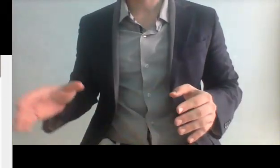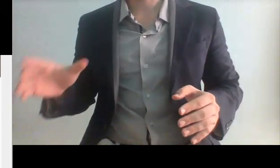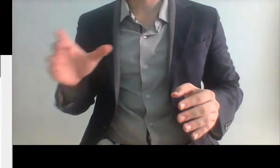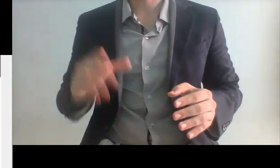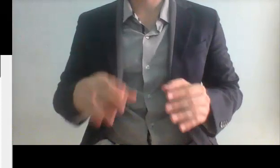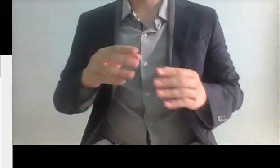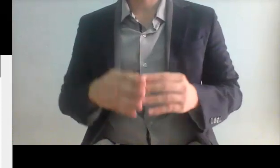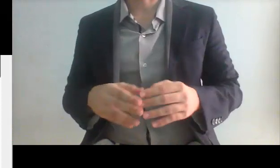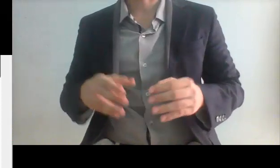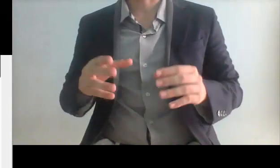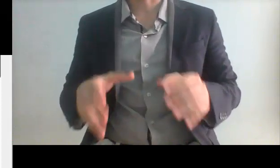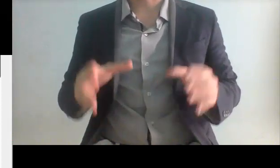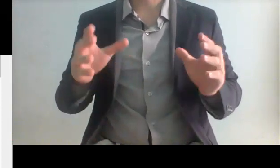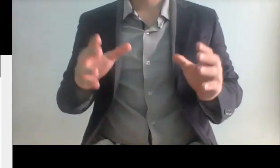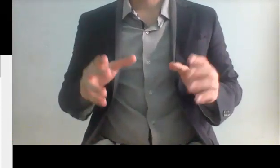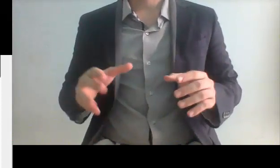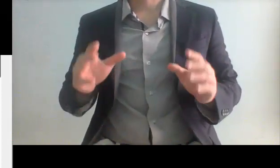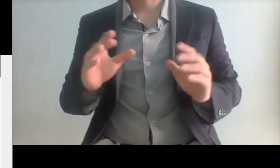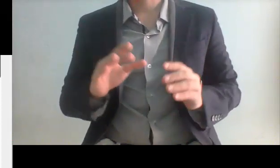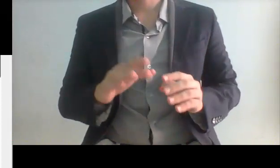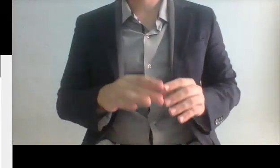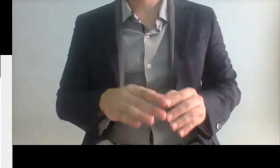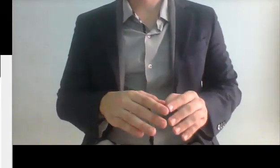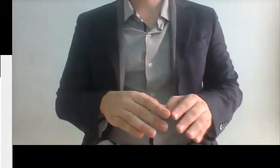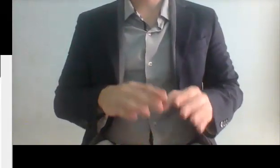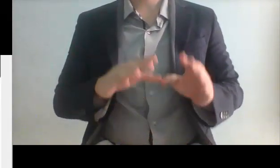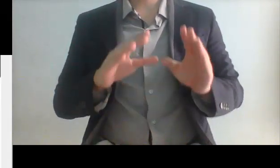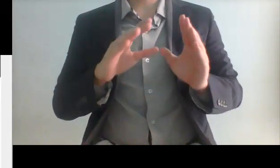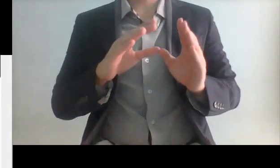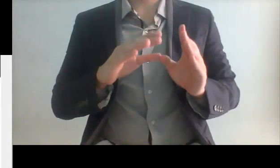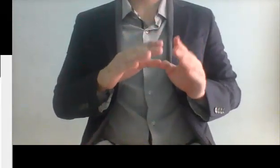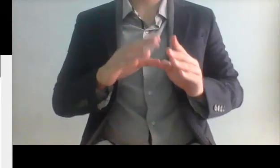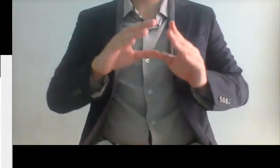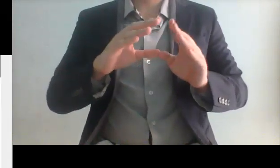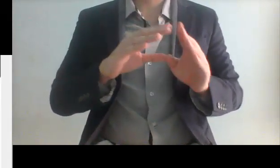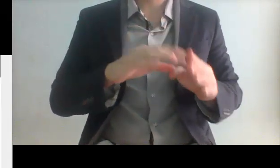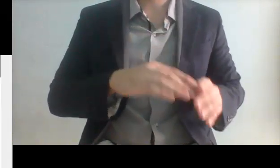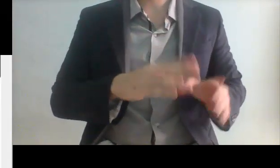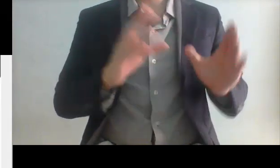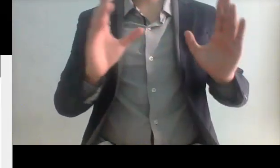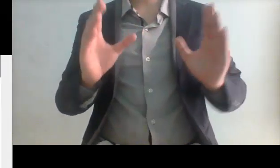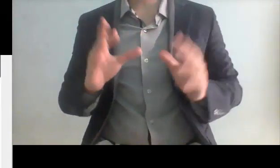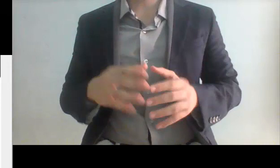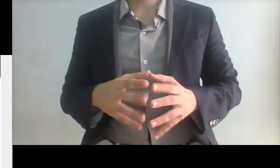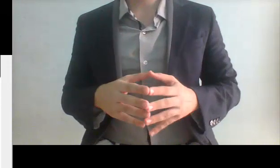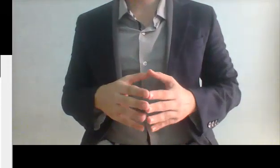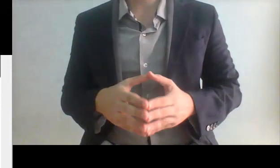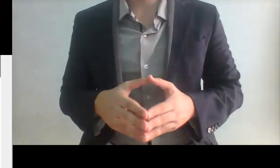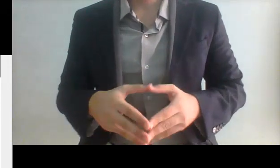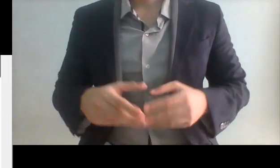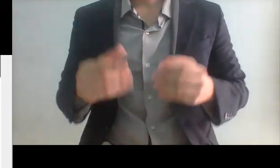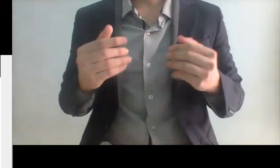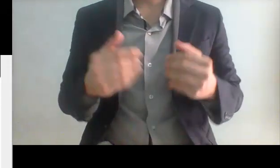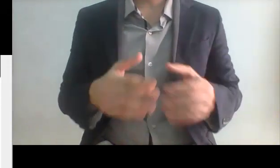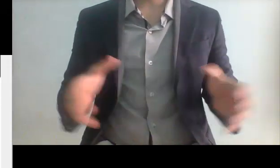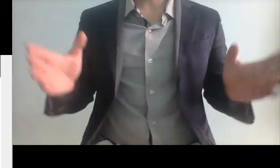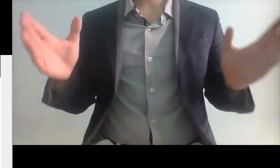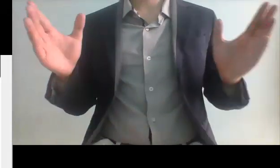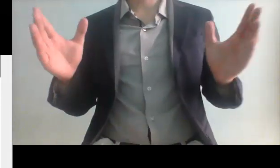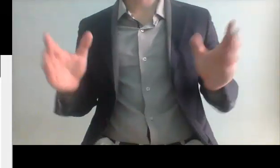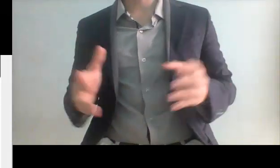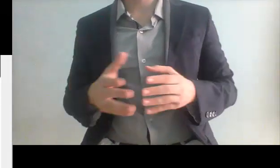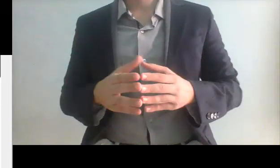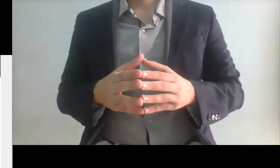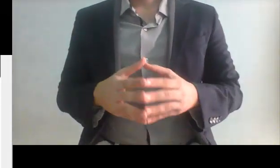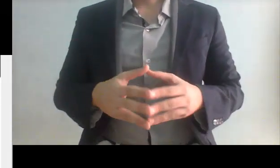van a enfermar de COVID va a haber otros que la política en México ya dio su tiempo y que mejor se van a ir a otro país a dar clases o que se van a ir